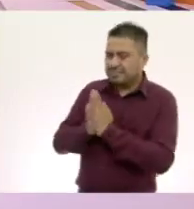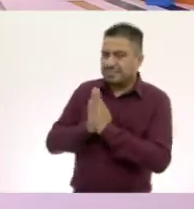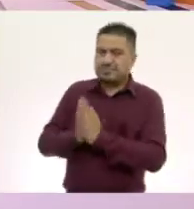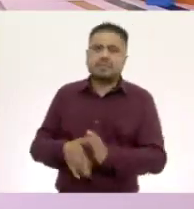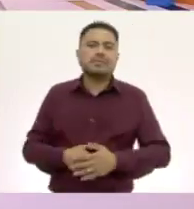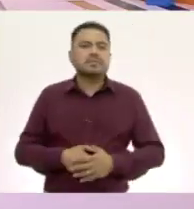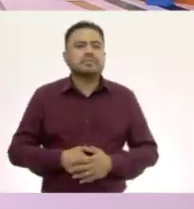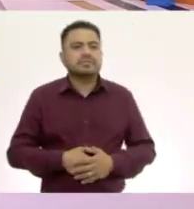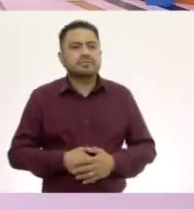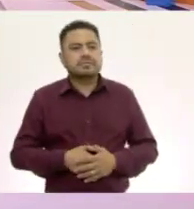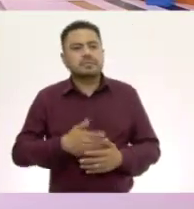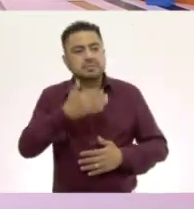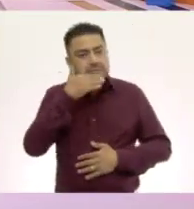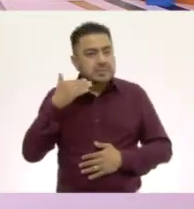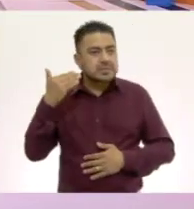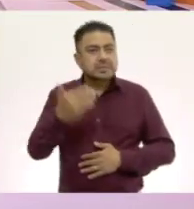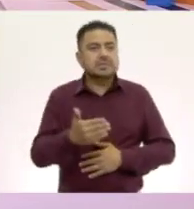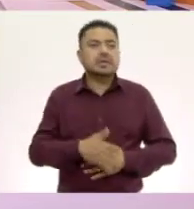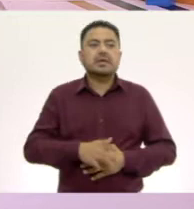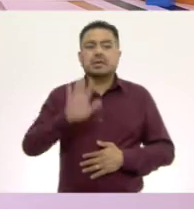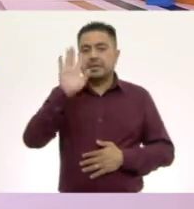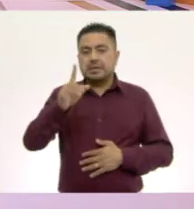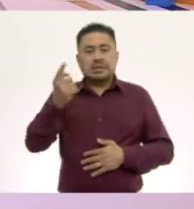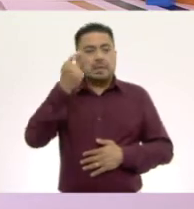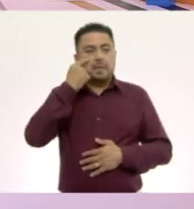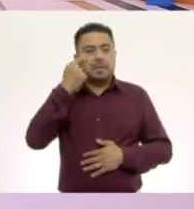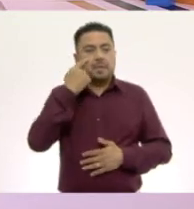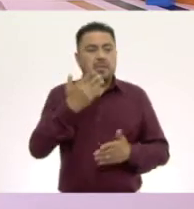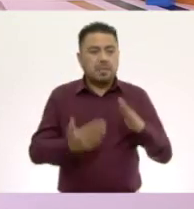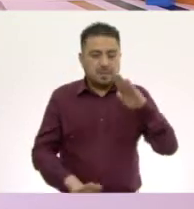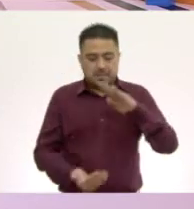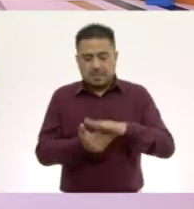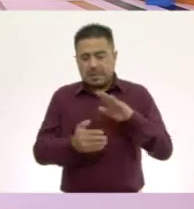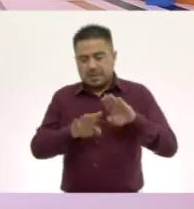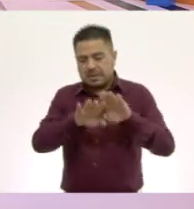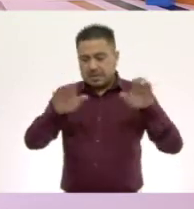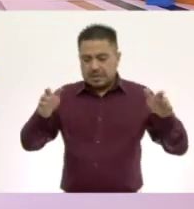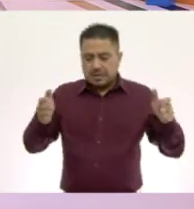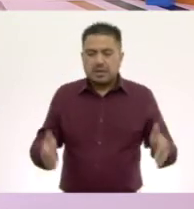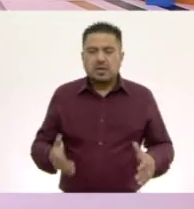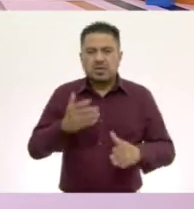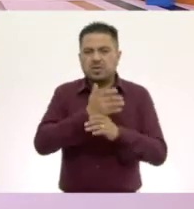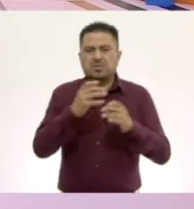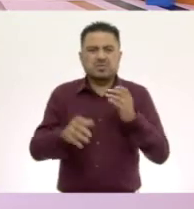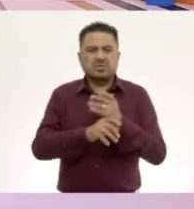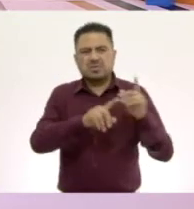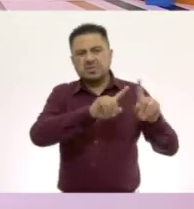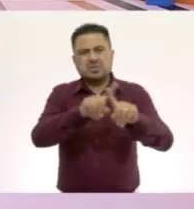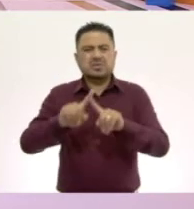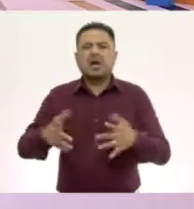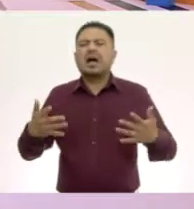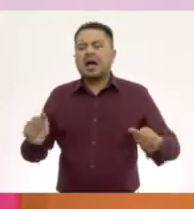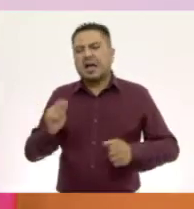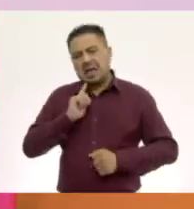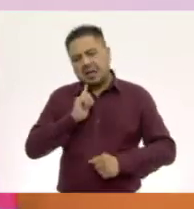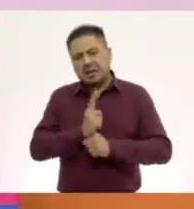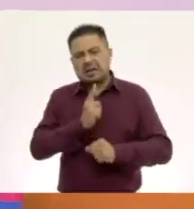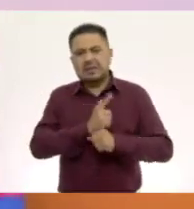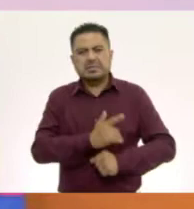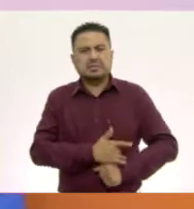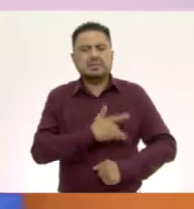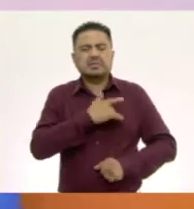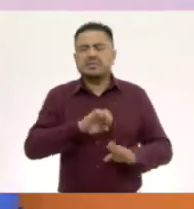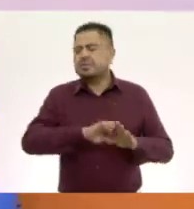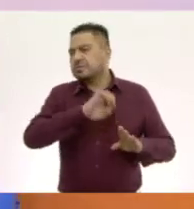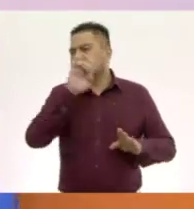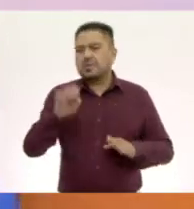Ok. Muy bien. Fíjense bien. Yo en esta mesa tengo diferentes objetos. Ya habíamos visto que los sentidos,